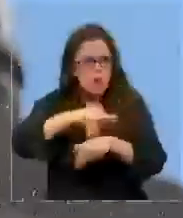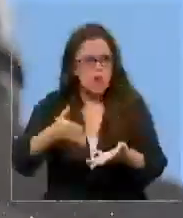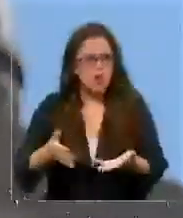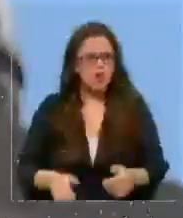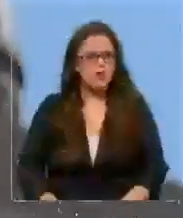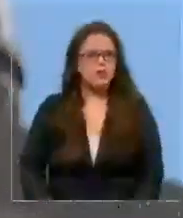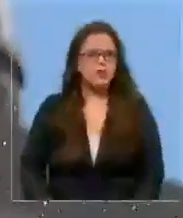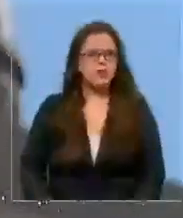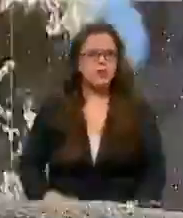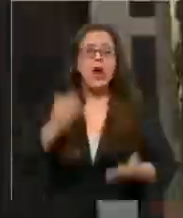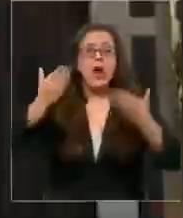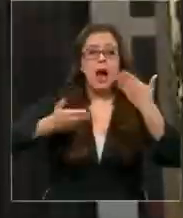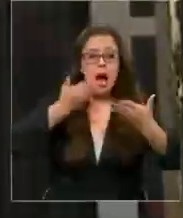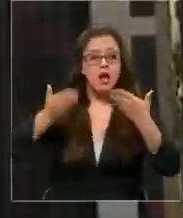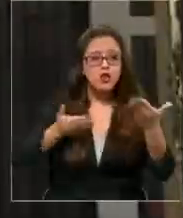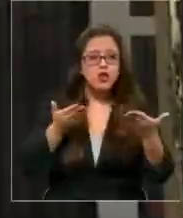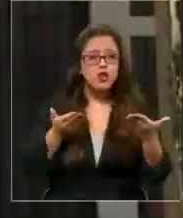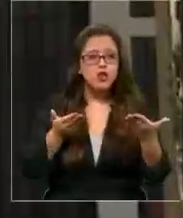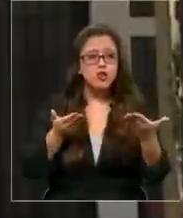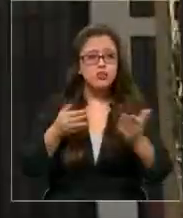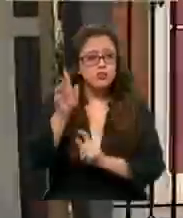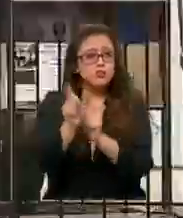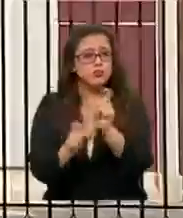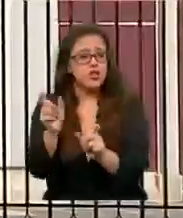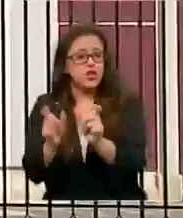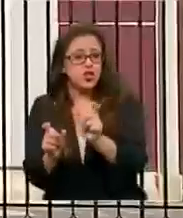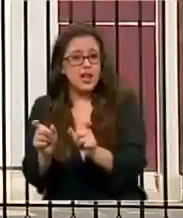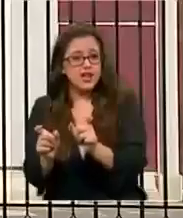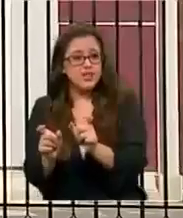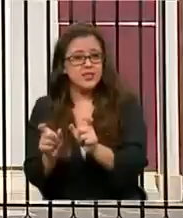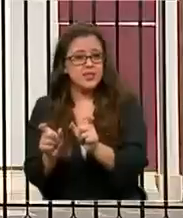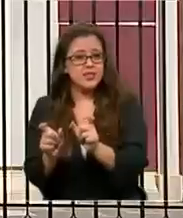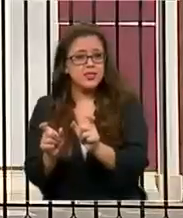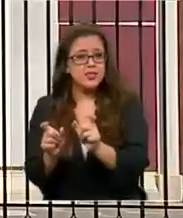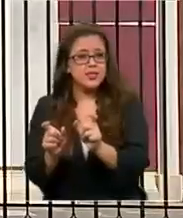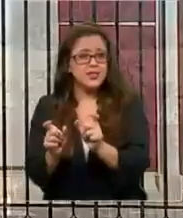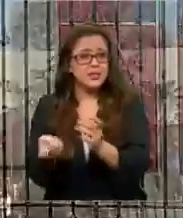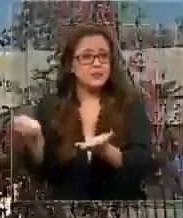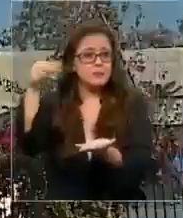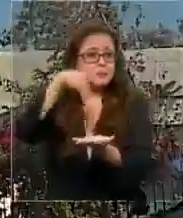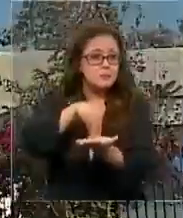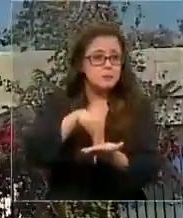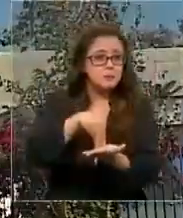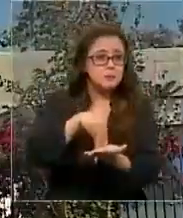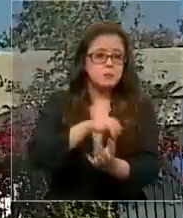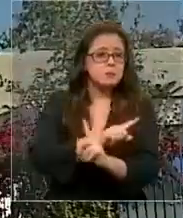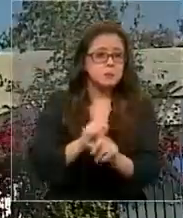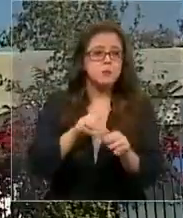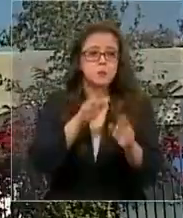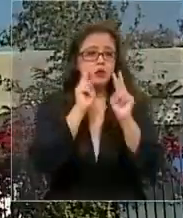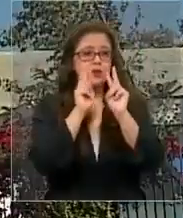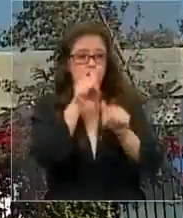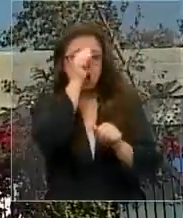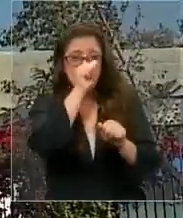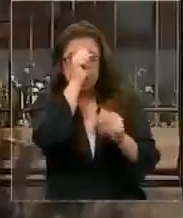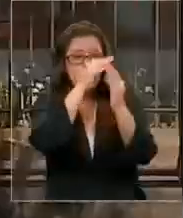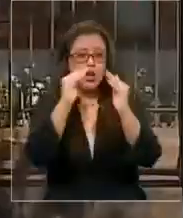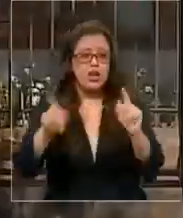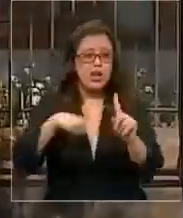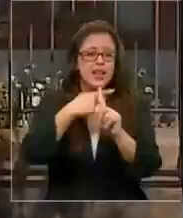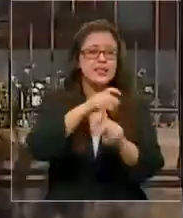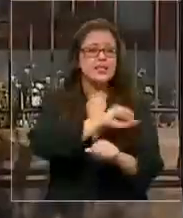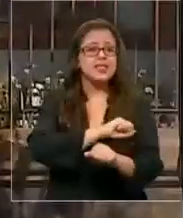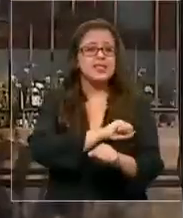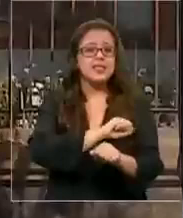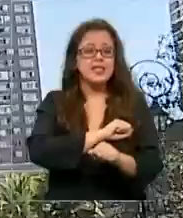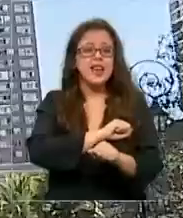No hubo cantos, no hubo gente, no hubo misa presencial. Así se veían este domingo las iglesias en